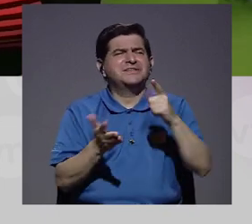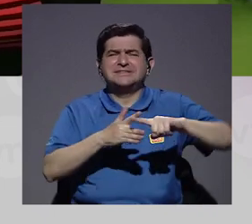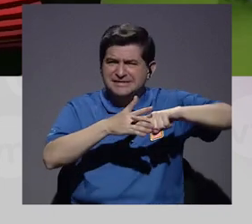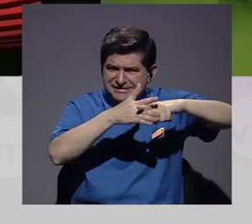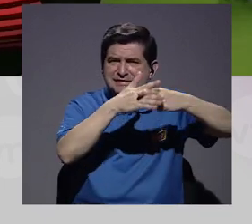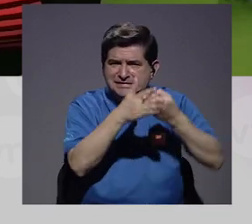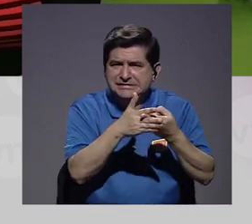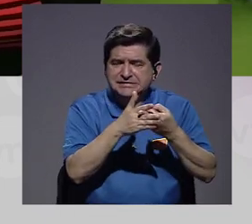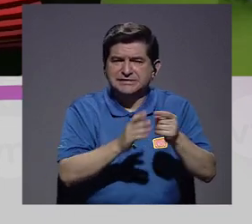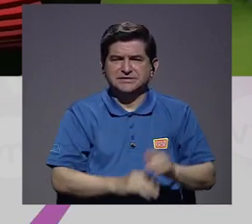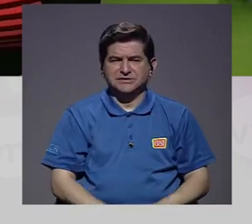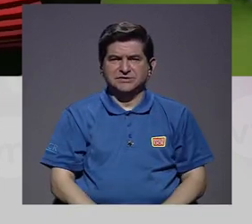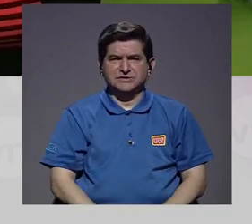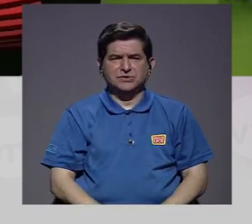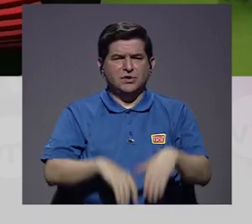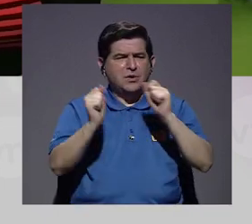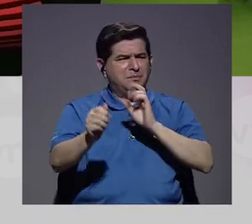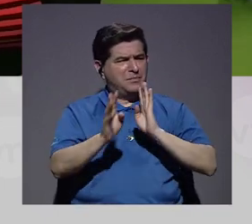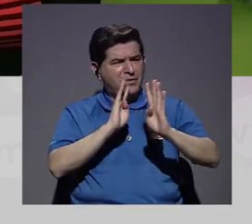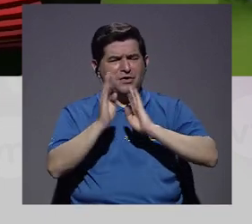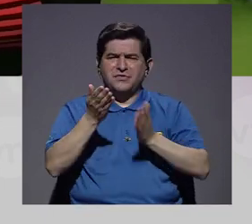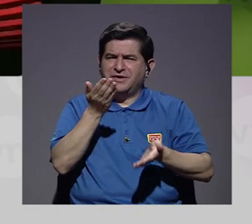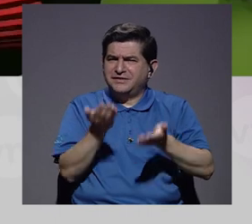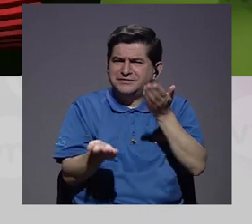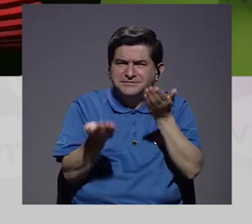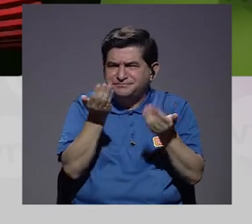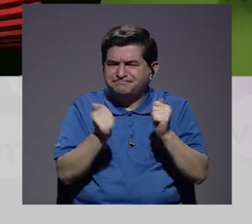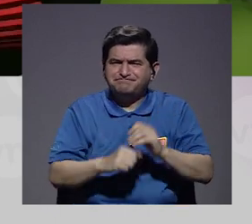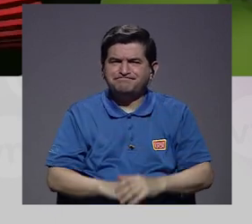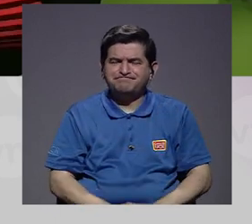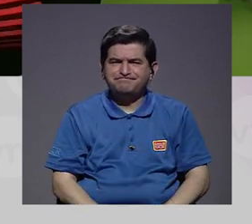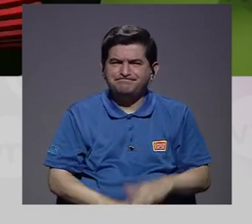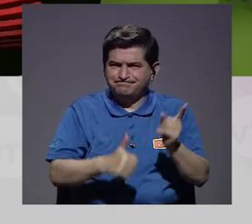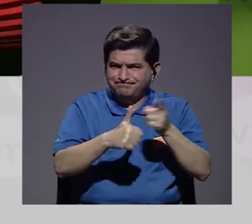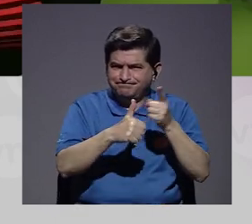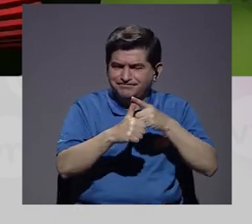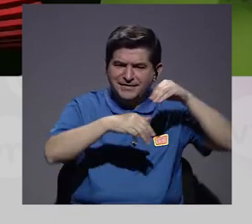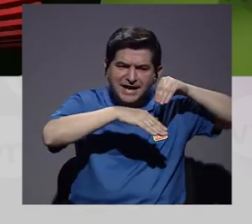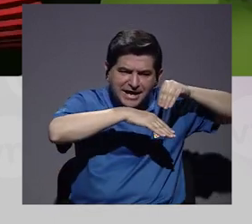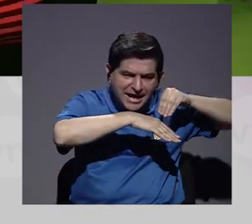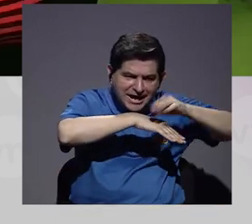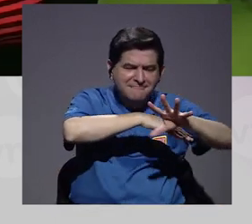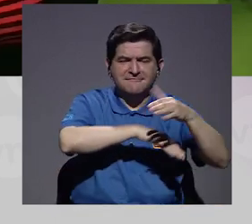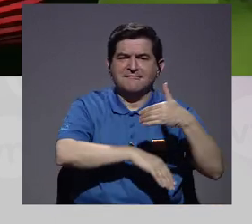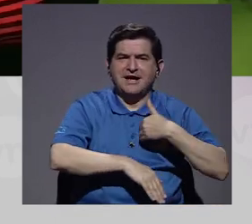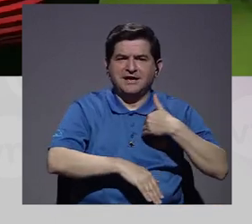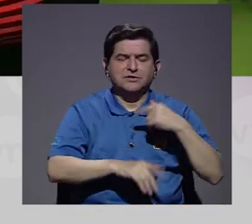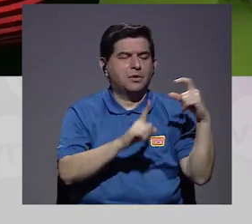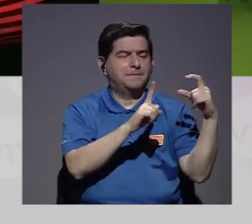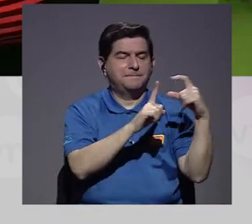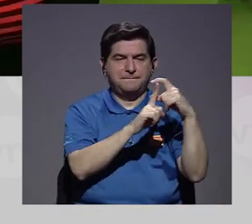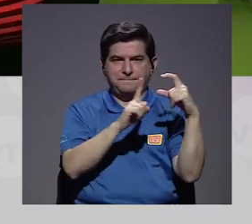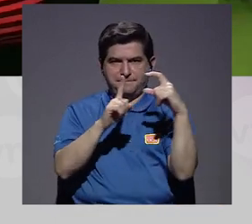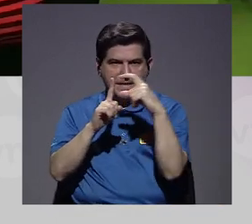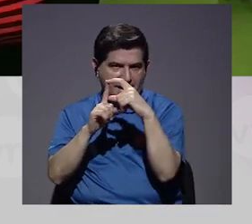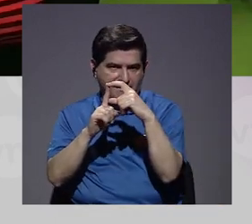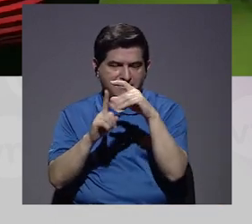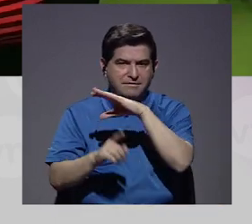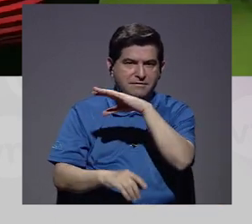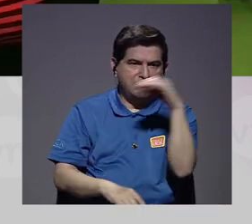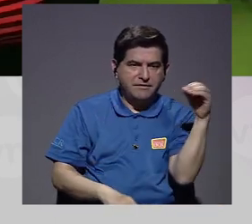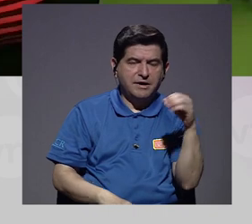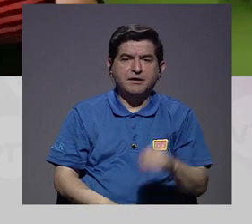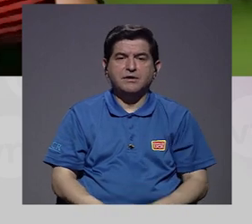gustaría tal vez empezar con que podamos conversar un poco acerca del efecto que pueden tener las palabras,